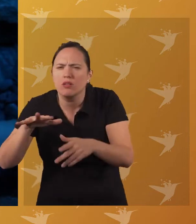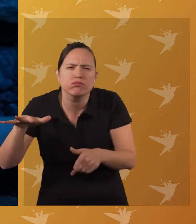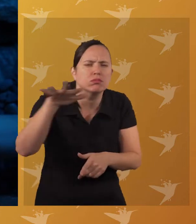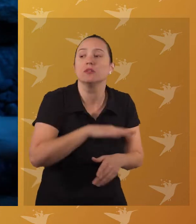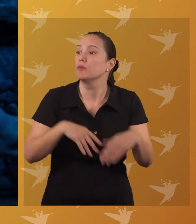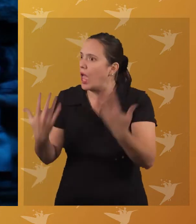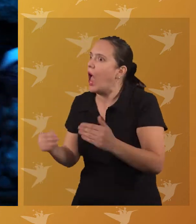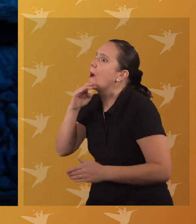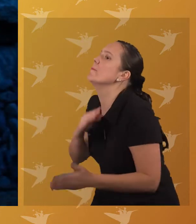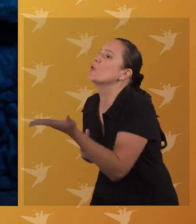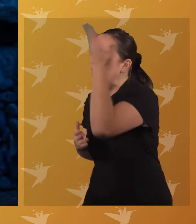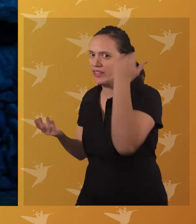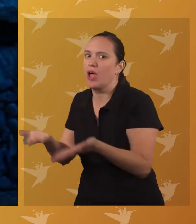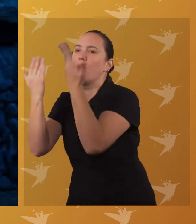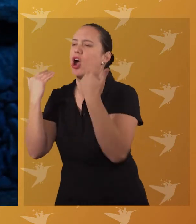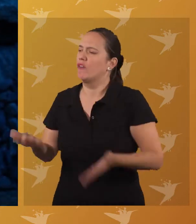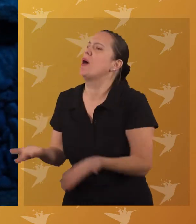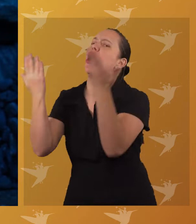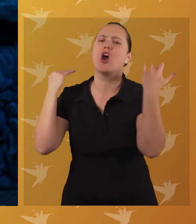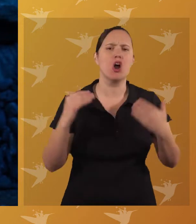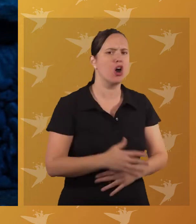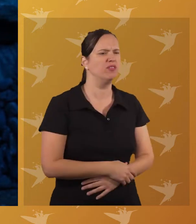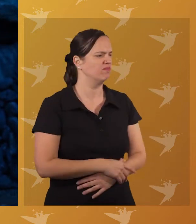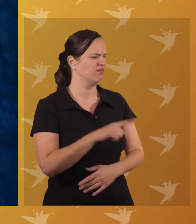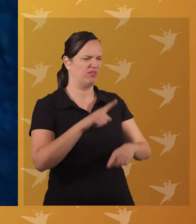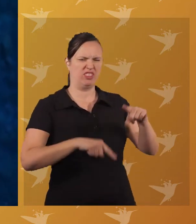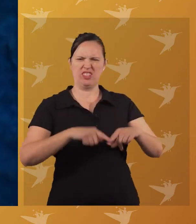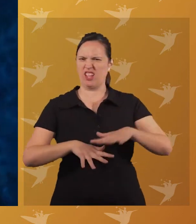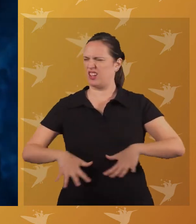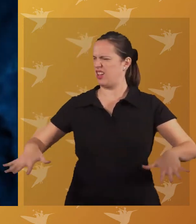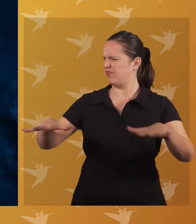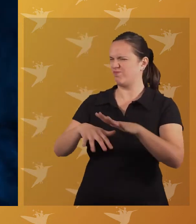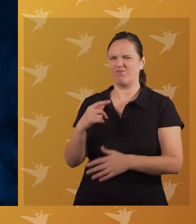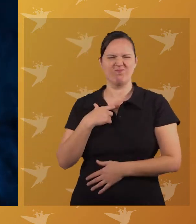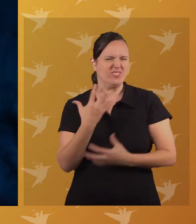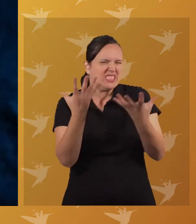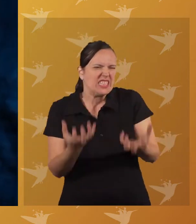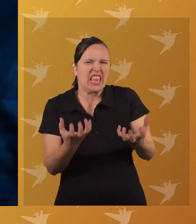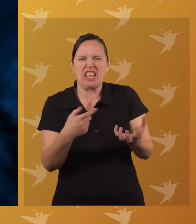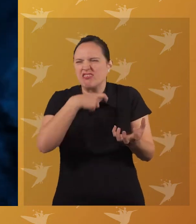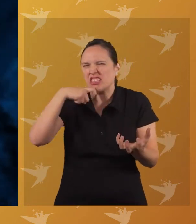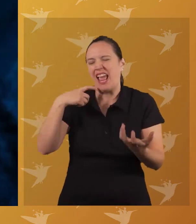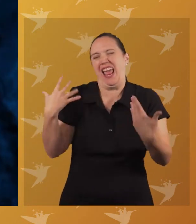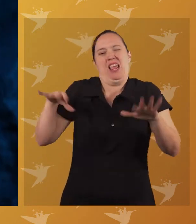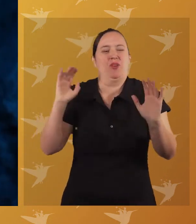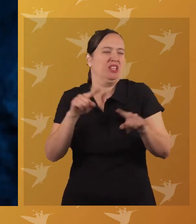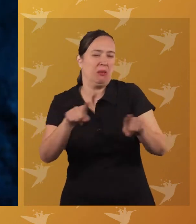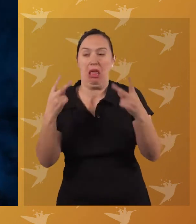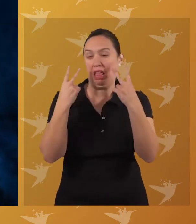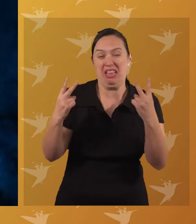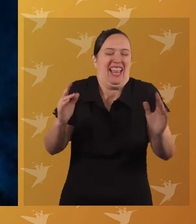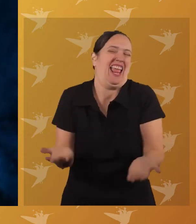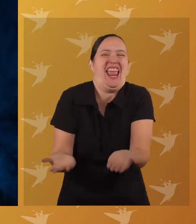Bueno, pero apúrate Vamos, hombre Vamos, vamos Vaya que estas tierras están como un poco áridas, ¿ah? Pero bueno